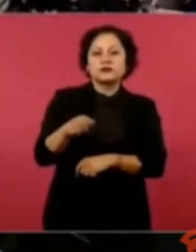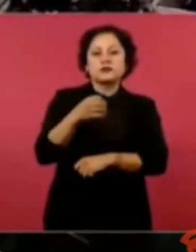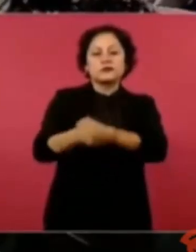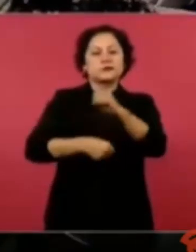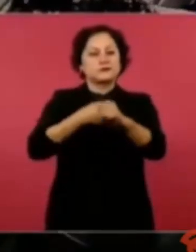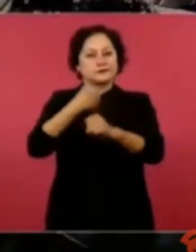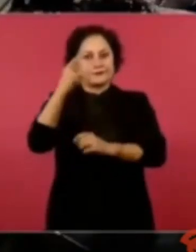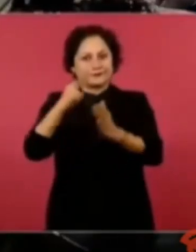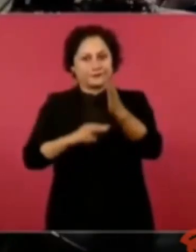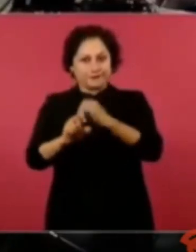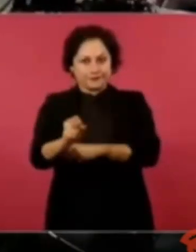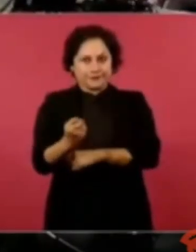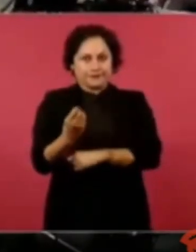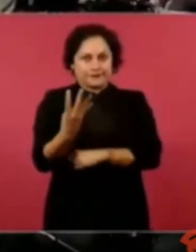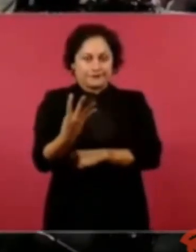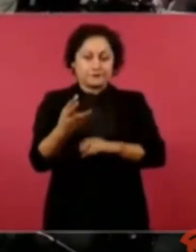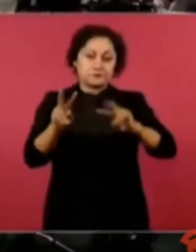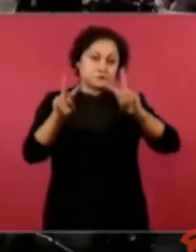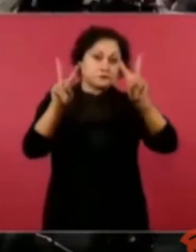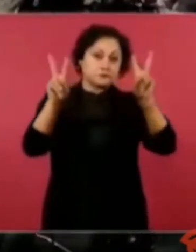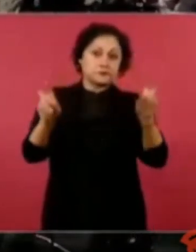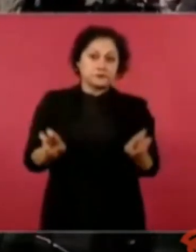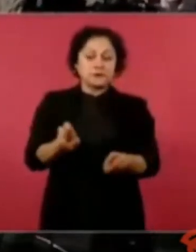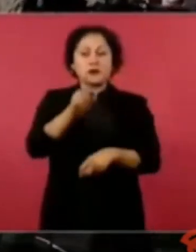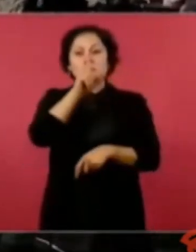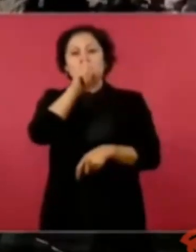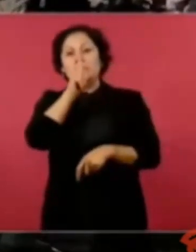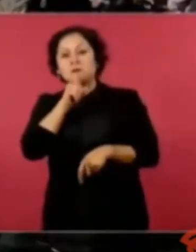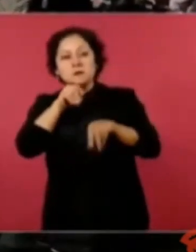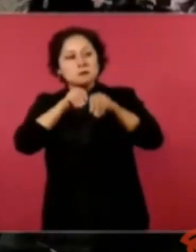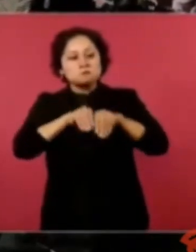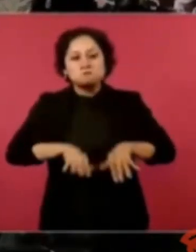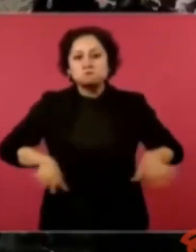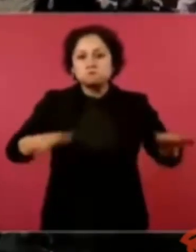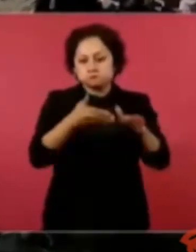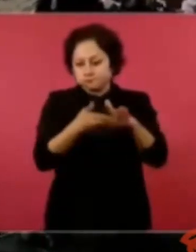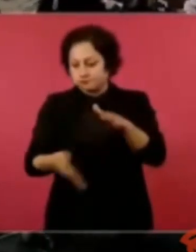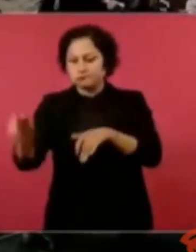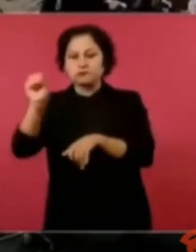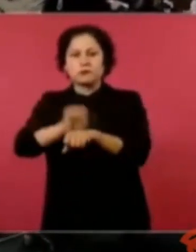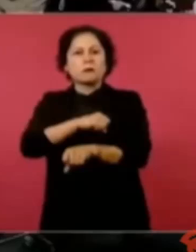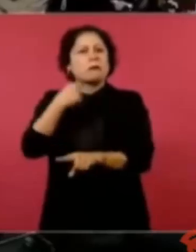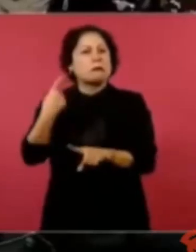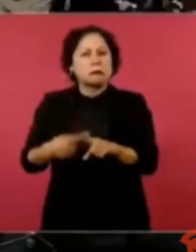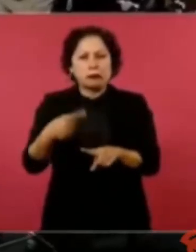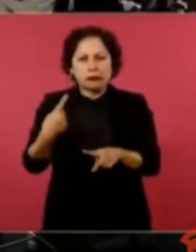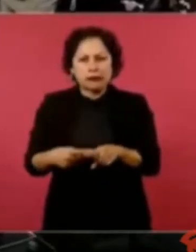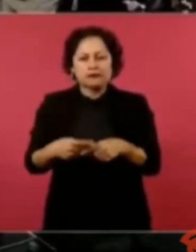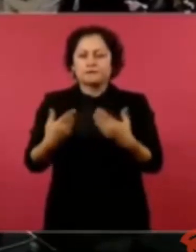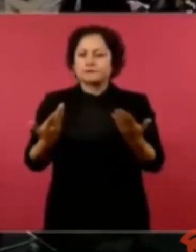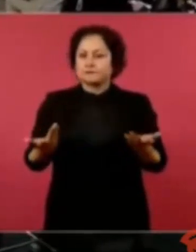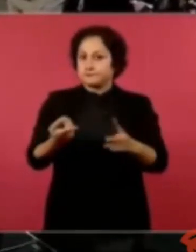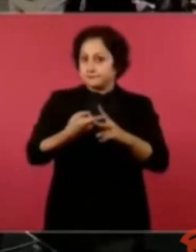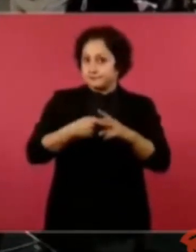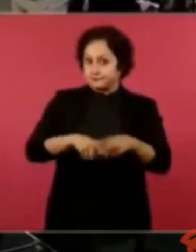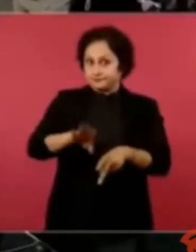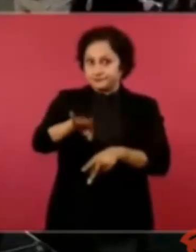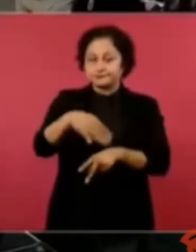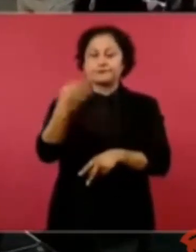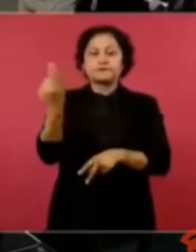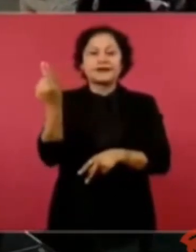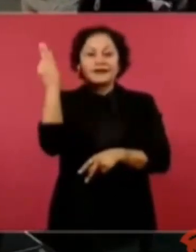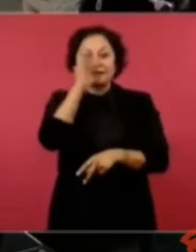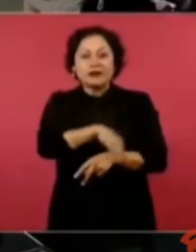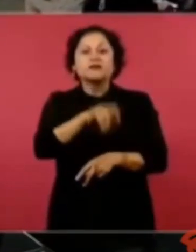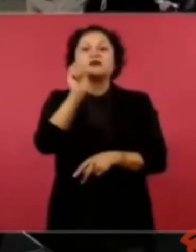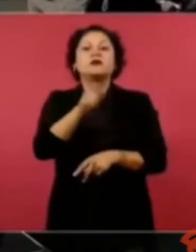sección Quién es quién en las mentiras de la semana y vamos a iniciar porque es falso que la producción de la Comisión Federal de